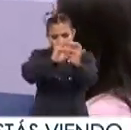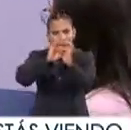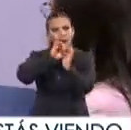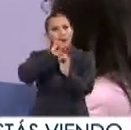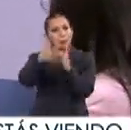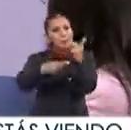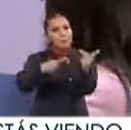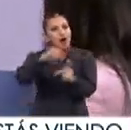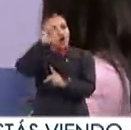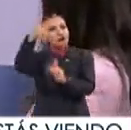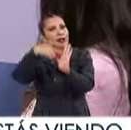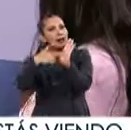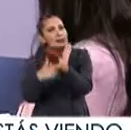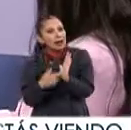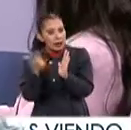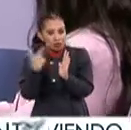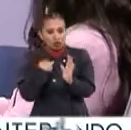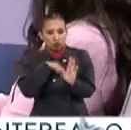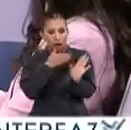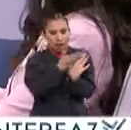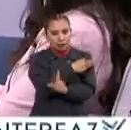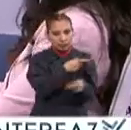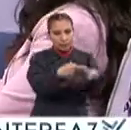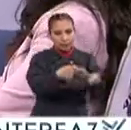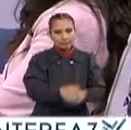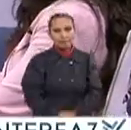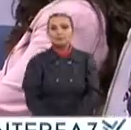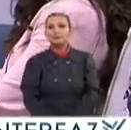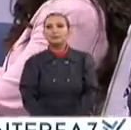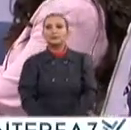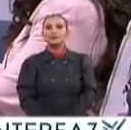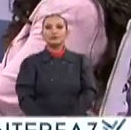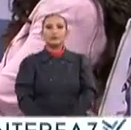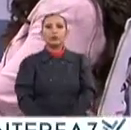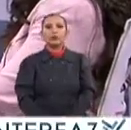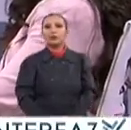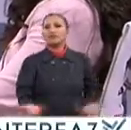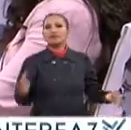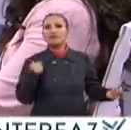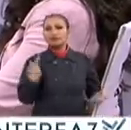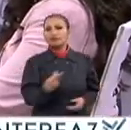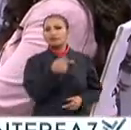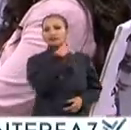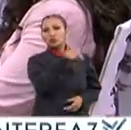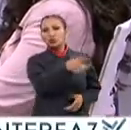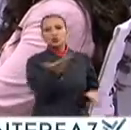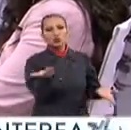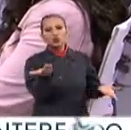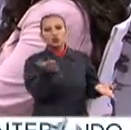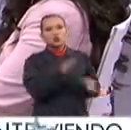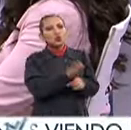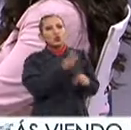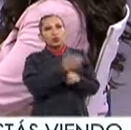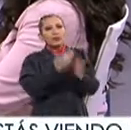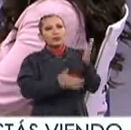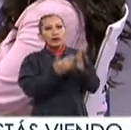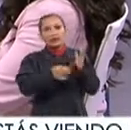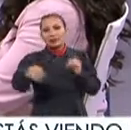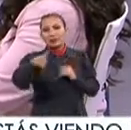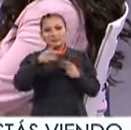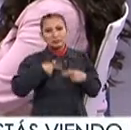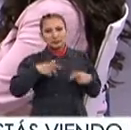desarrollar nuevos protocolos Y es lo que hemos venido trabajando ¿Qué hace falta desde su perspectiva para que la sociedad